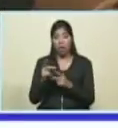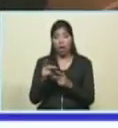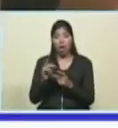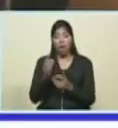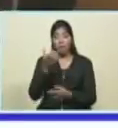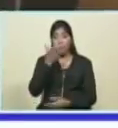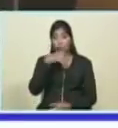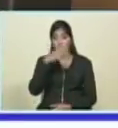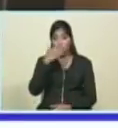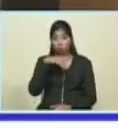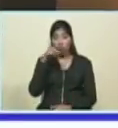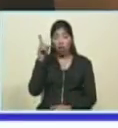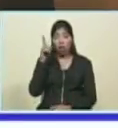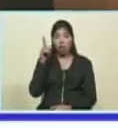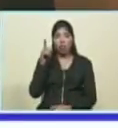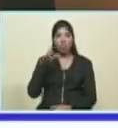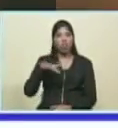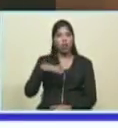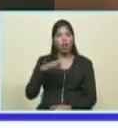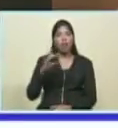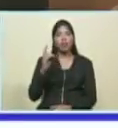trigo en el desierto del sahara